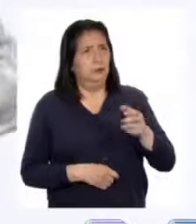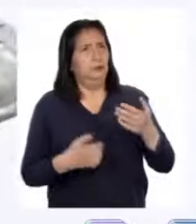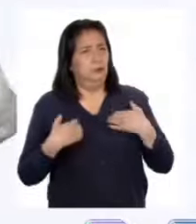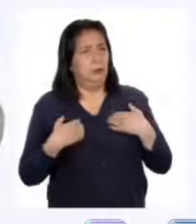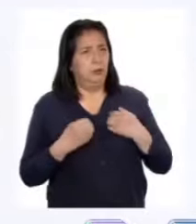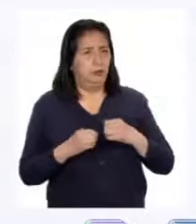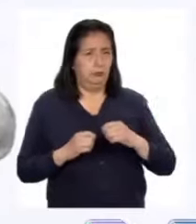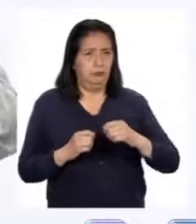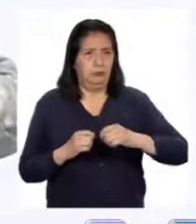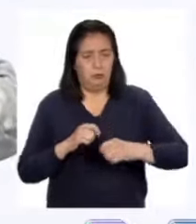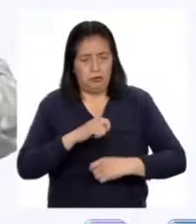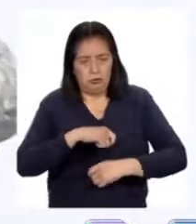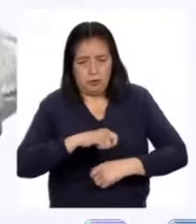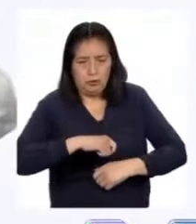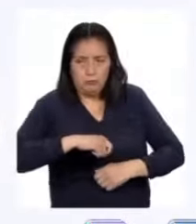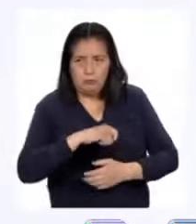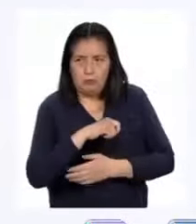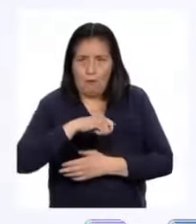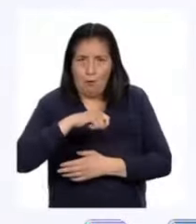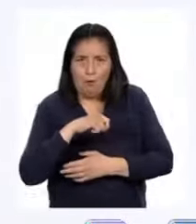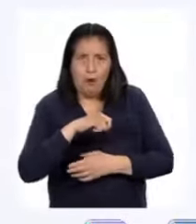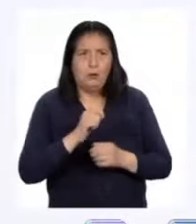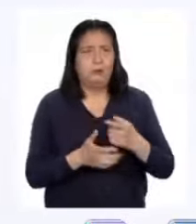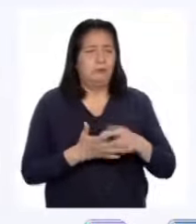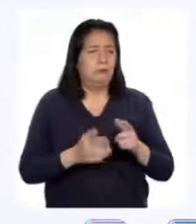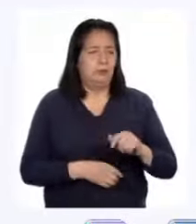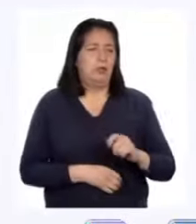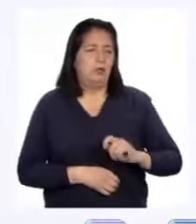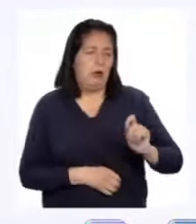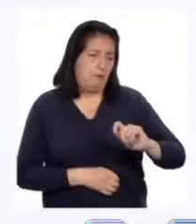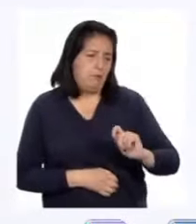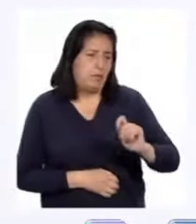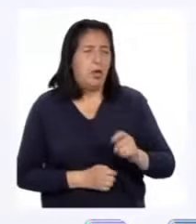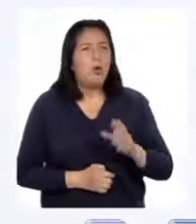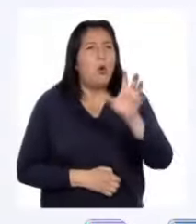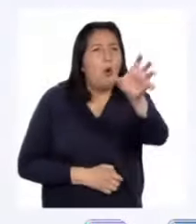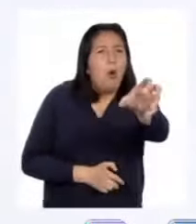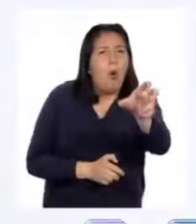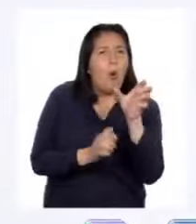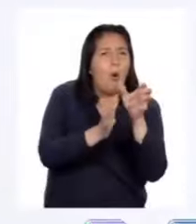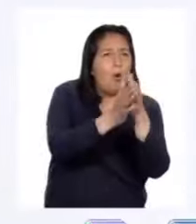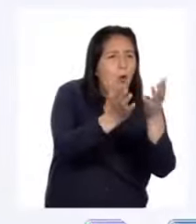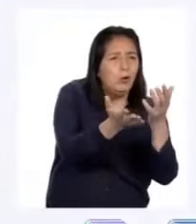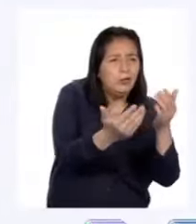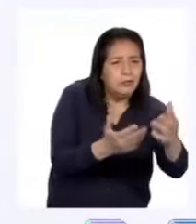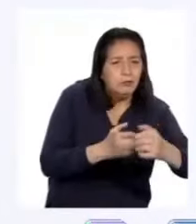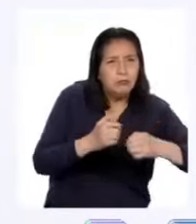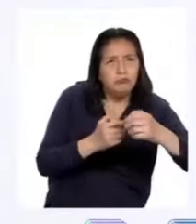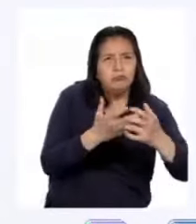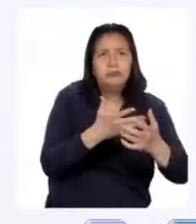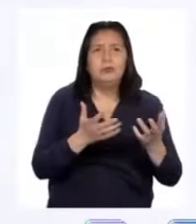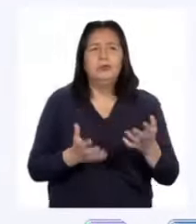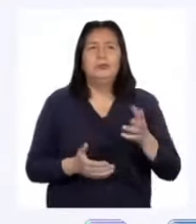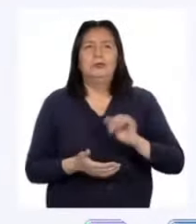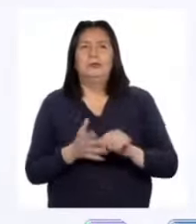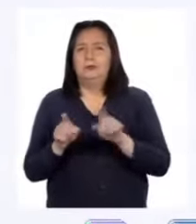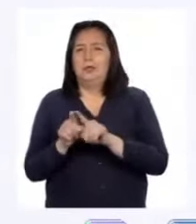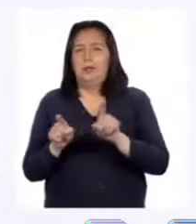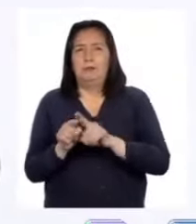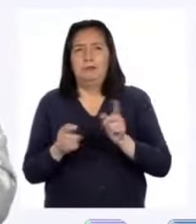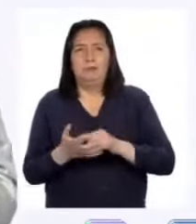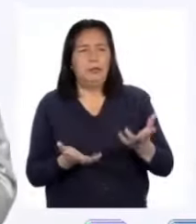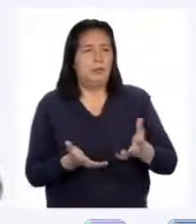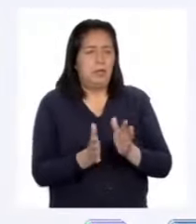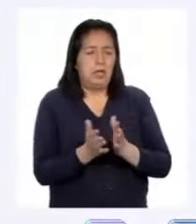poder mover los brazos al escribir, también al pintar o al consultar los libros o materiales de que vayamos utilizando. Así como también